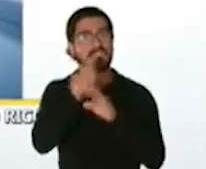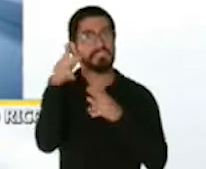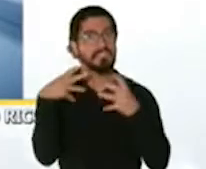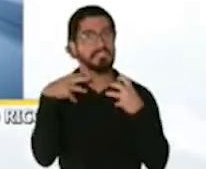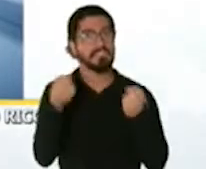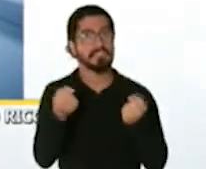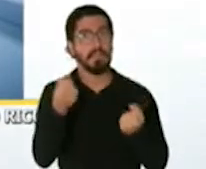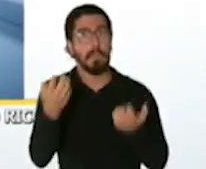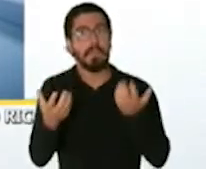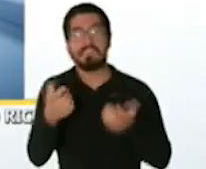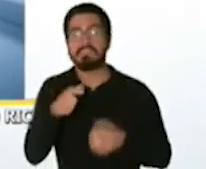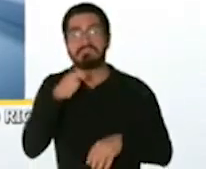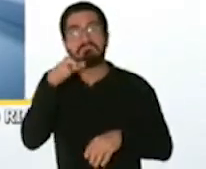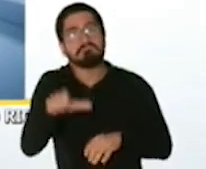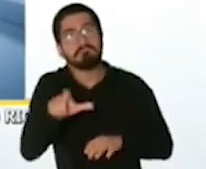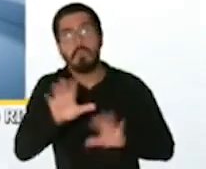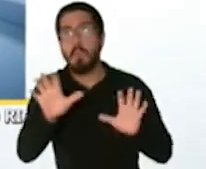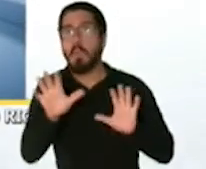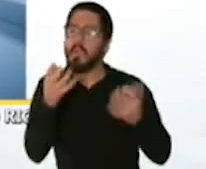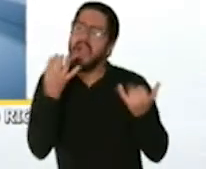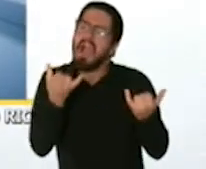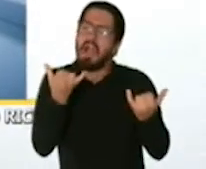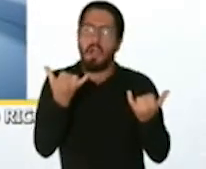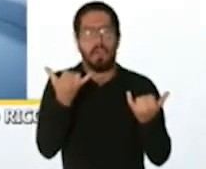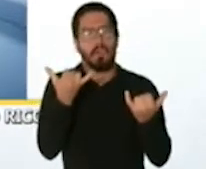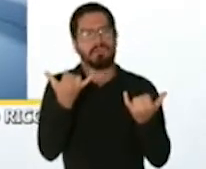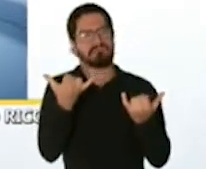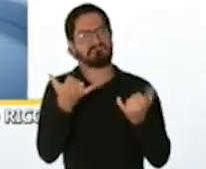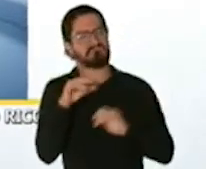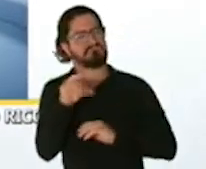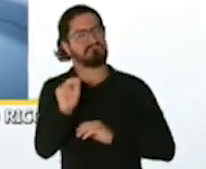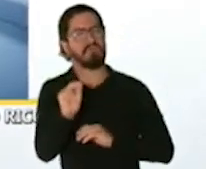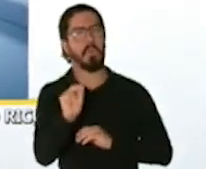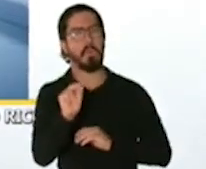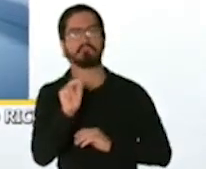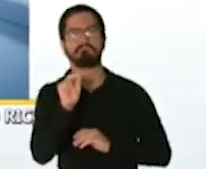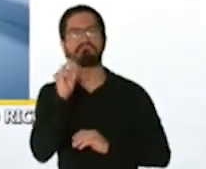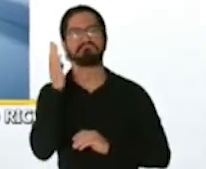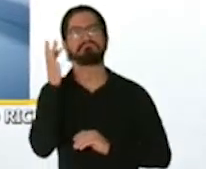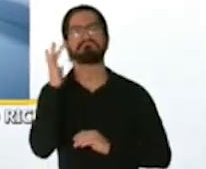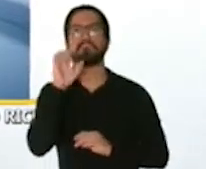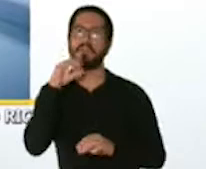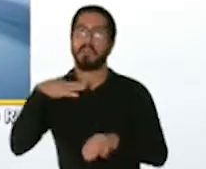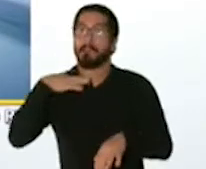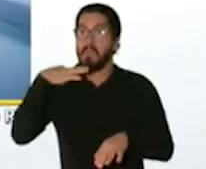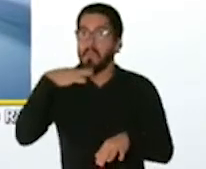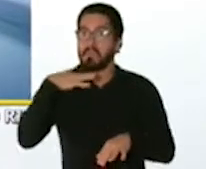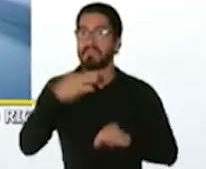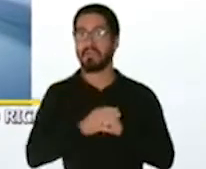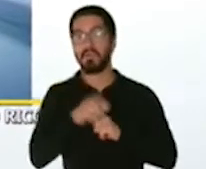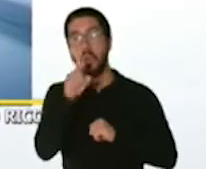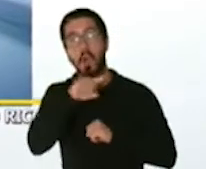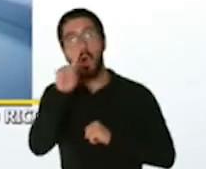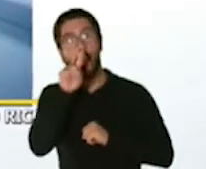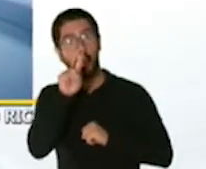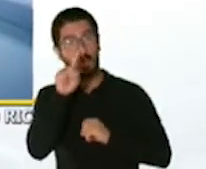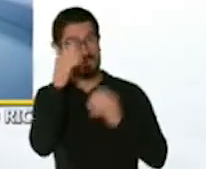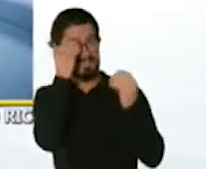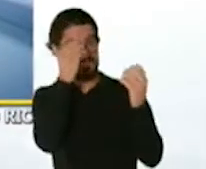necesariamente se vacunarían en esta primera fase de manera porque es voluntario ¿verdad? ¿qué feedback o qué